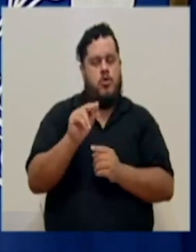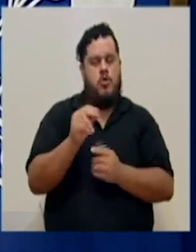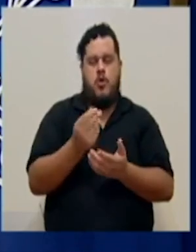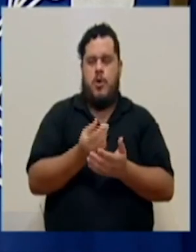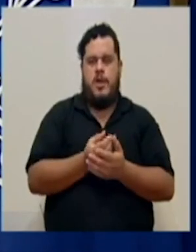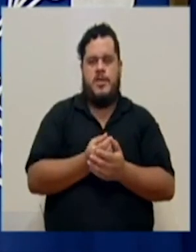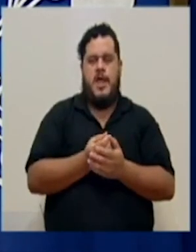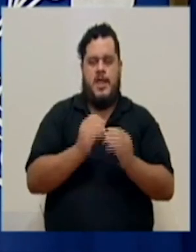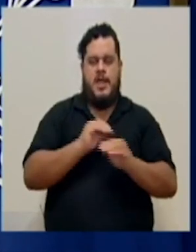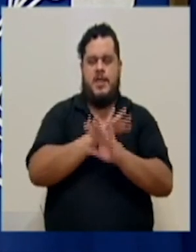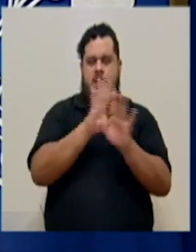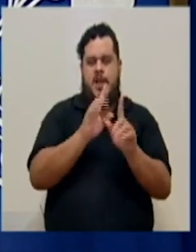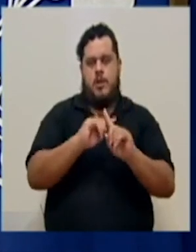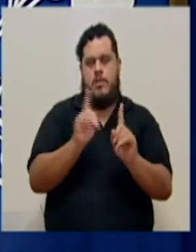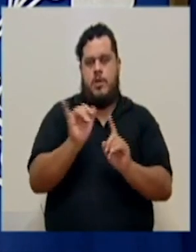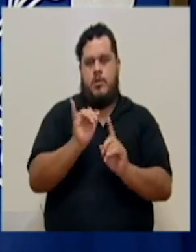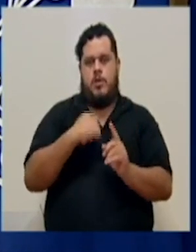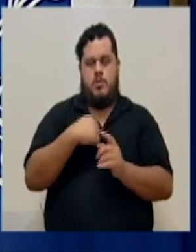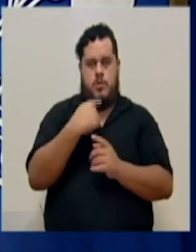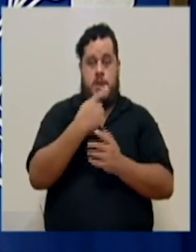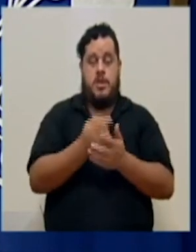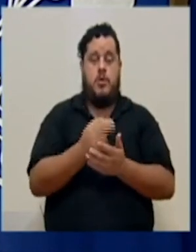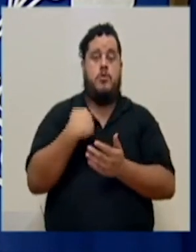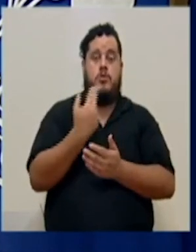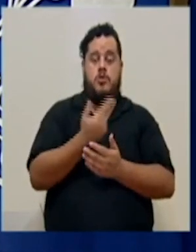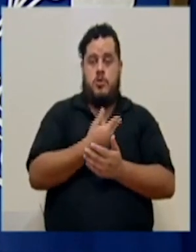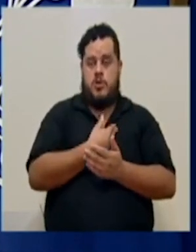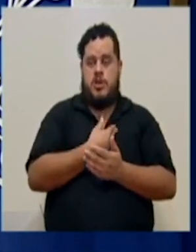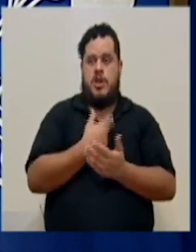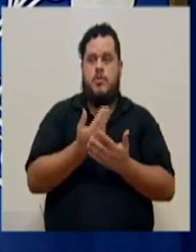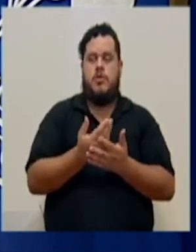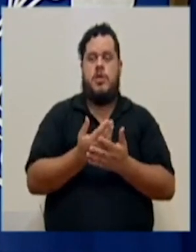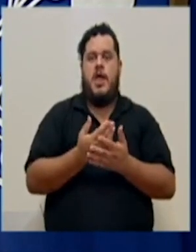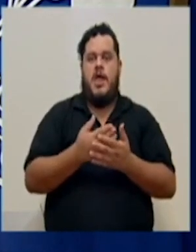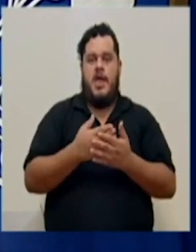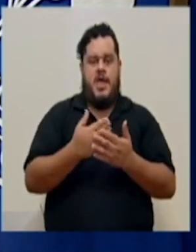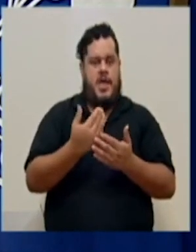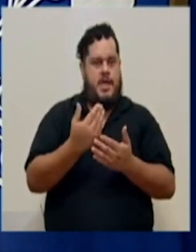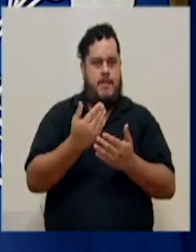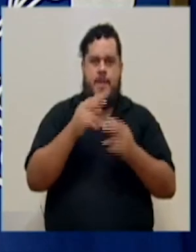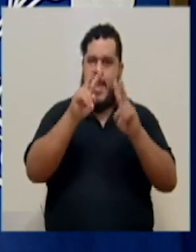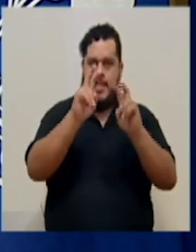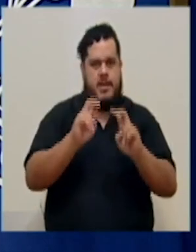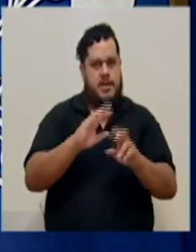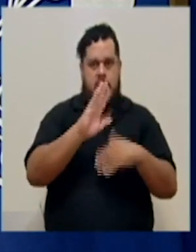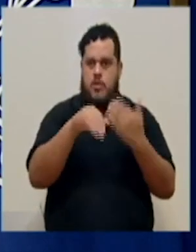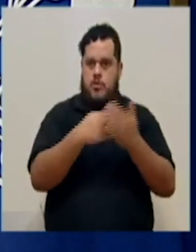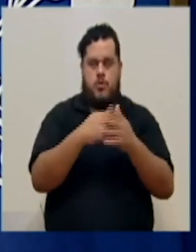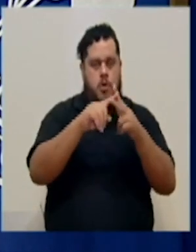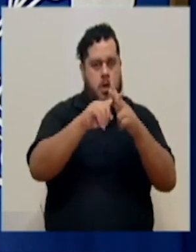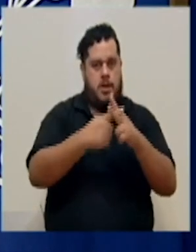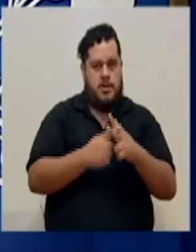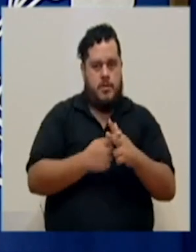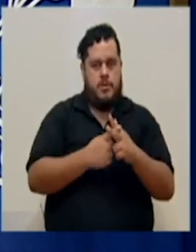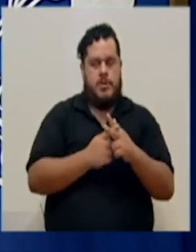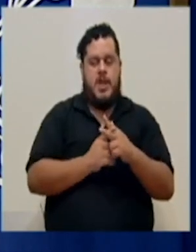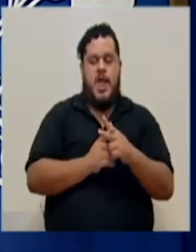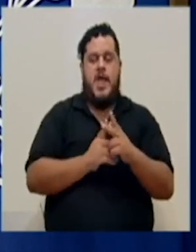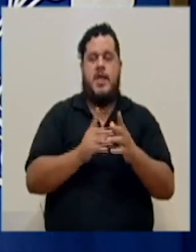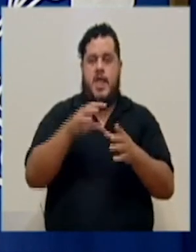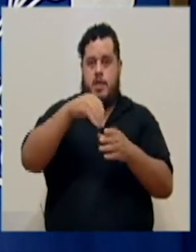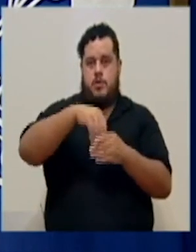claro. Pero como le digo en esto, pues hemos ido disponiendo de todas las herramientas que incluso en Costa Rica